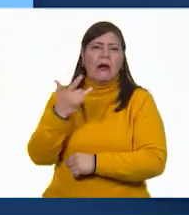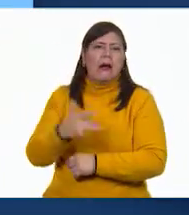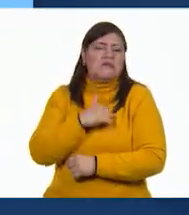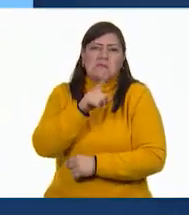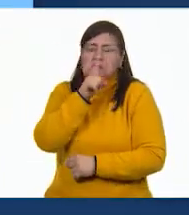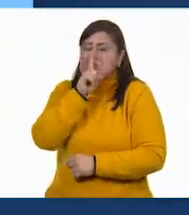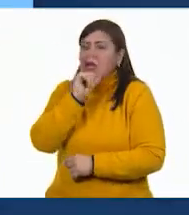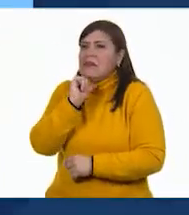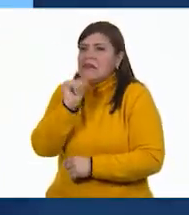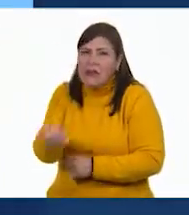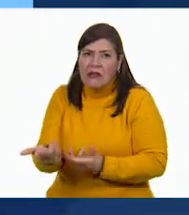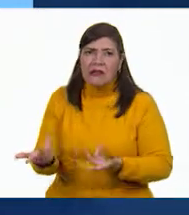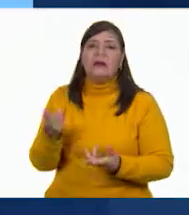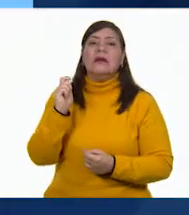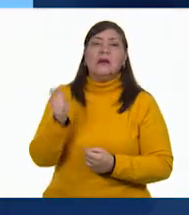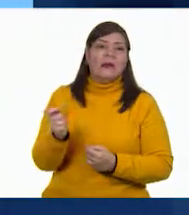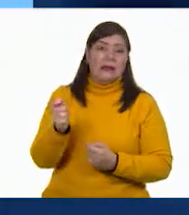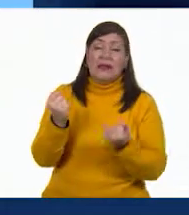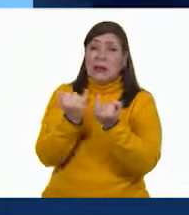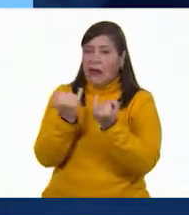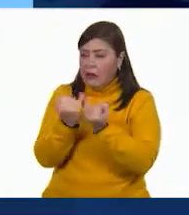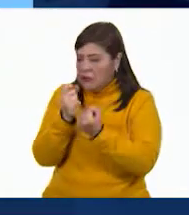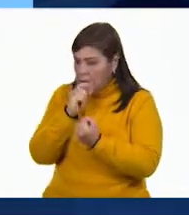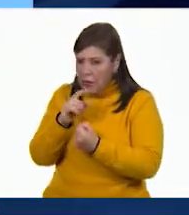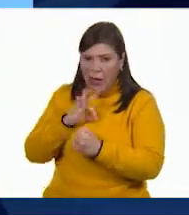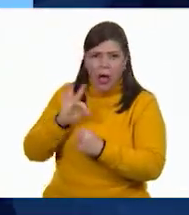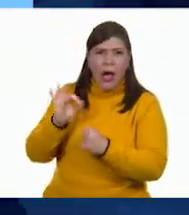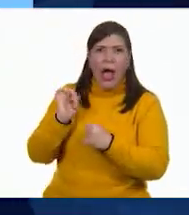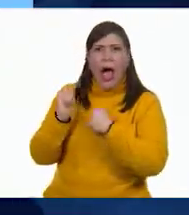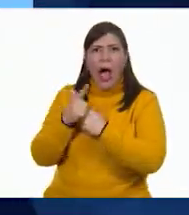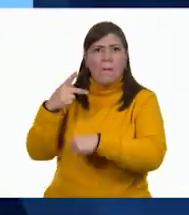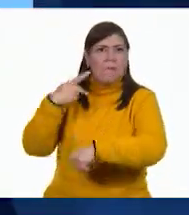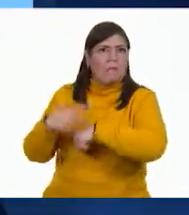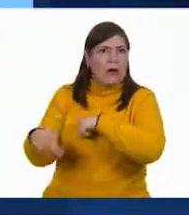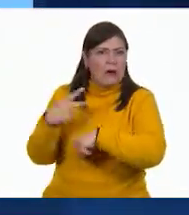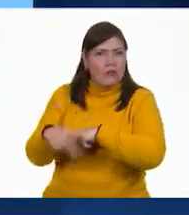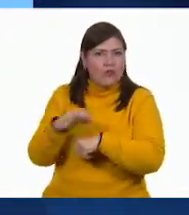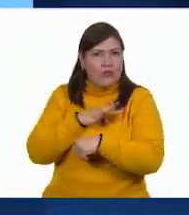nuevas. Hasta estaríamos en peligro constantemente.